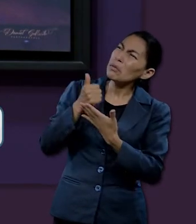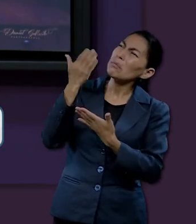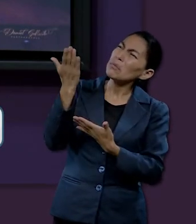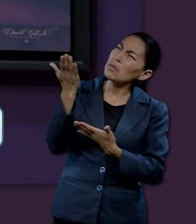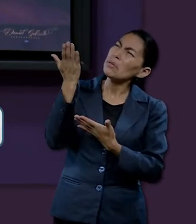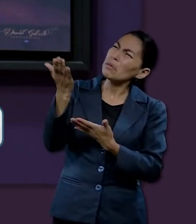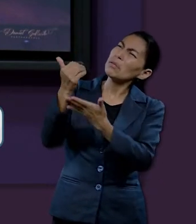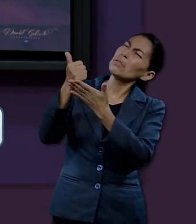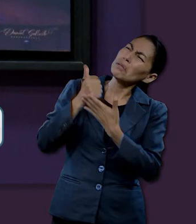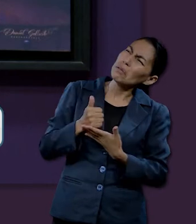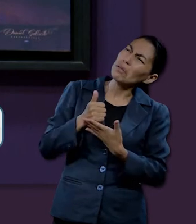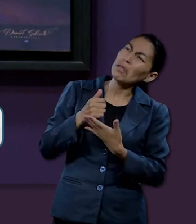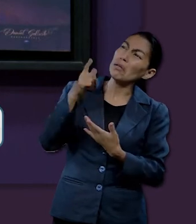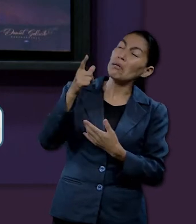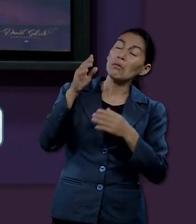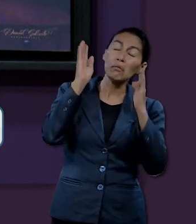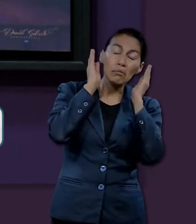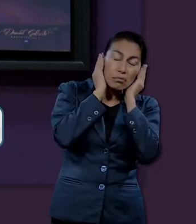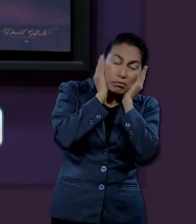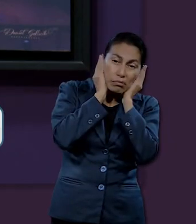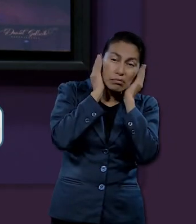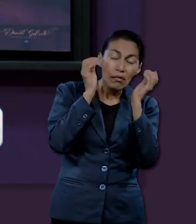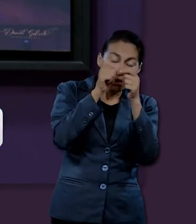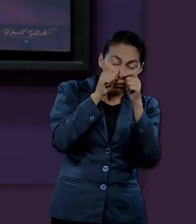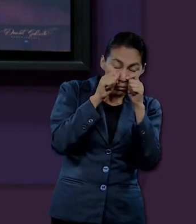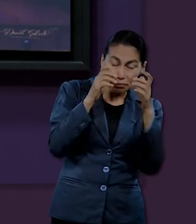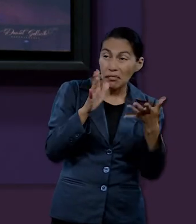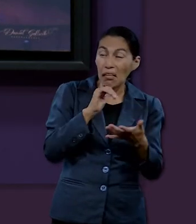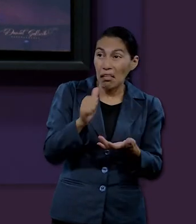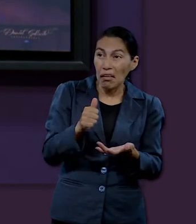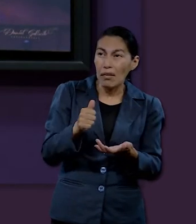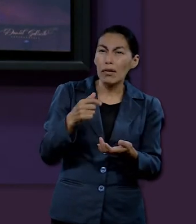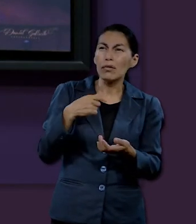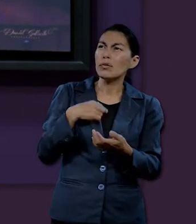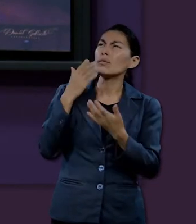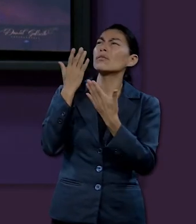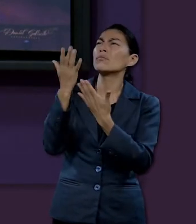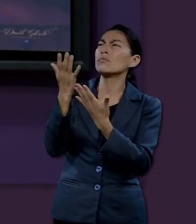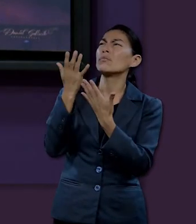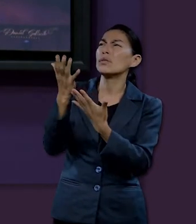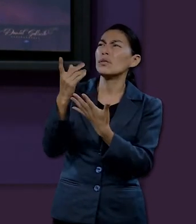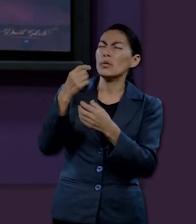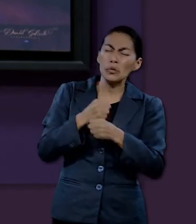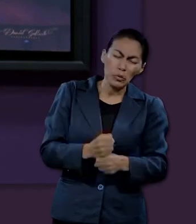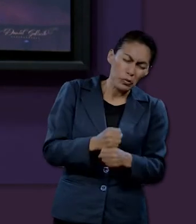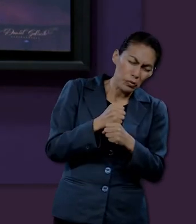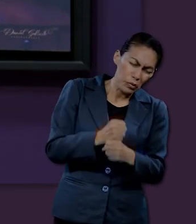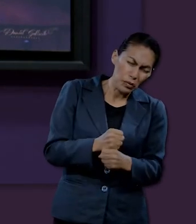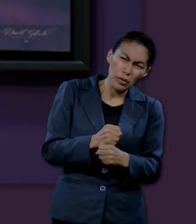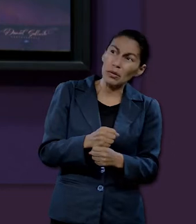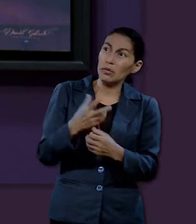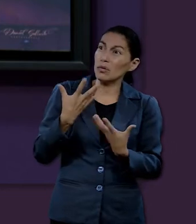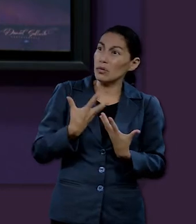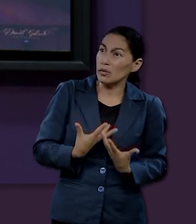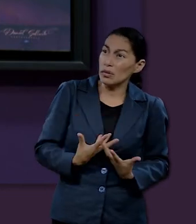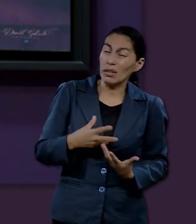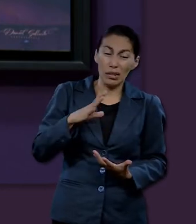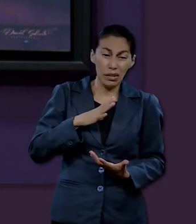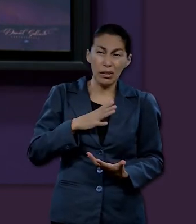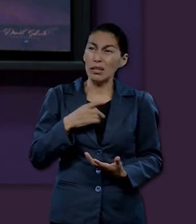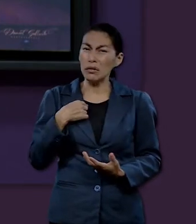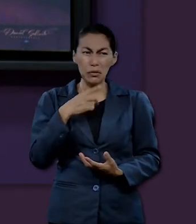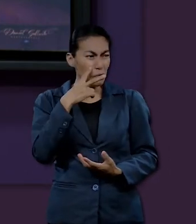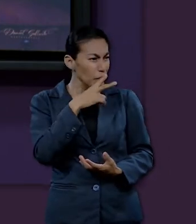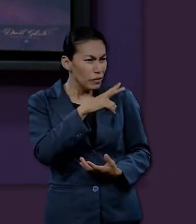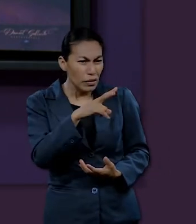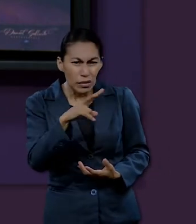escuches? ¿Hasta cuándo he de quejarme de la violencia sin que nos salves? ¿Por qué me haces presenciar calamidades? ¿Por qué